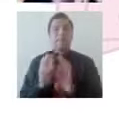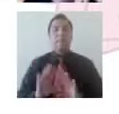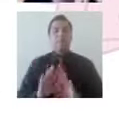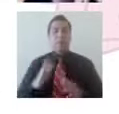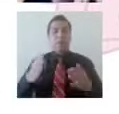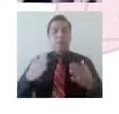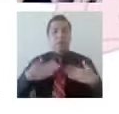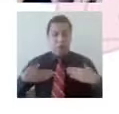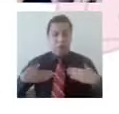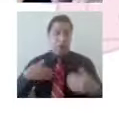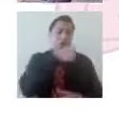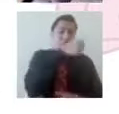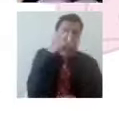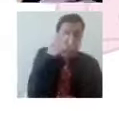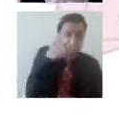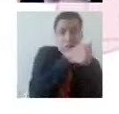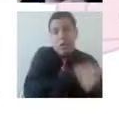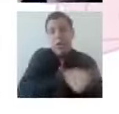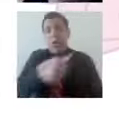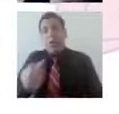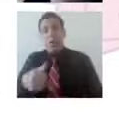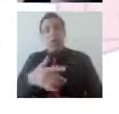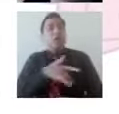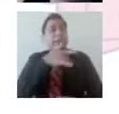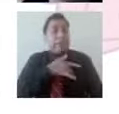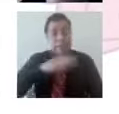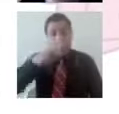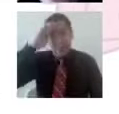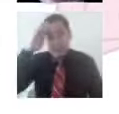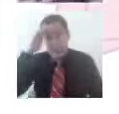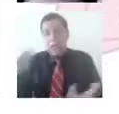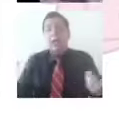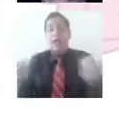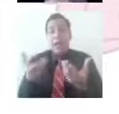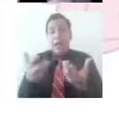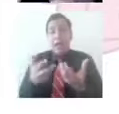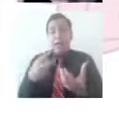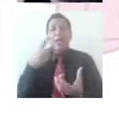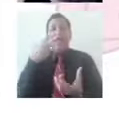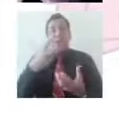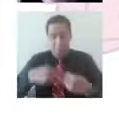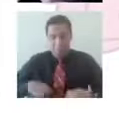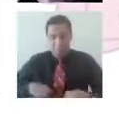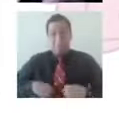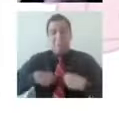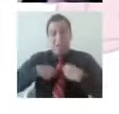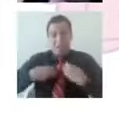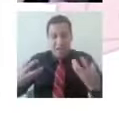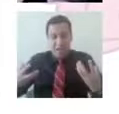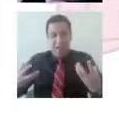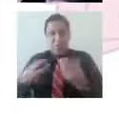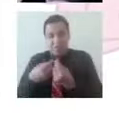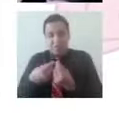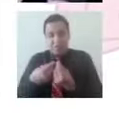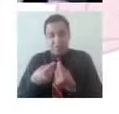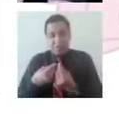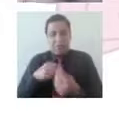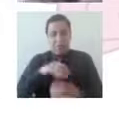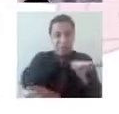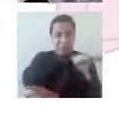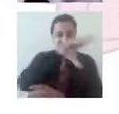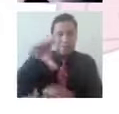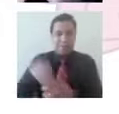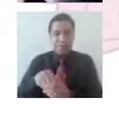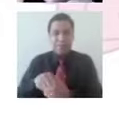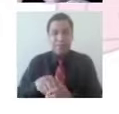sentimos y de lo que hacemos. Y muchas de las situaciones o muchas de las veces, no sé ustedes, pero a mí me pasa, por supuesto, a veces no existe